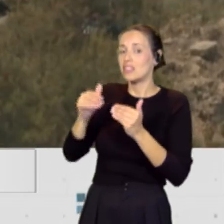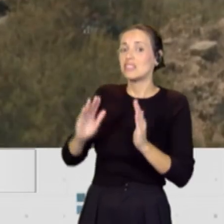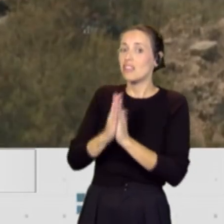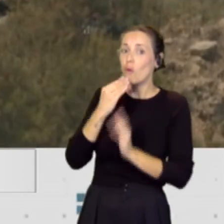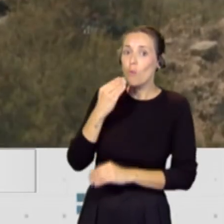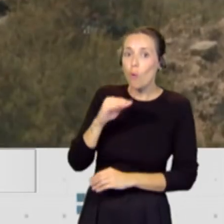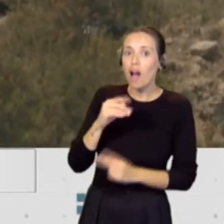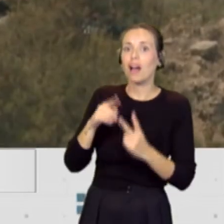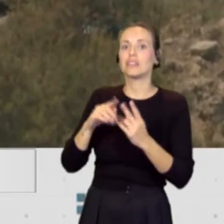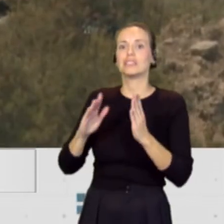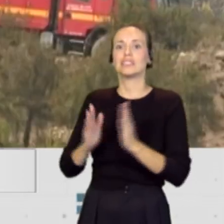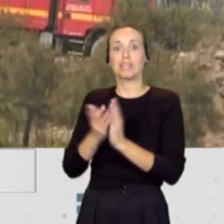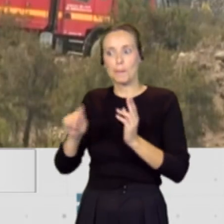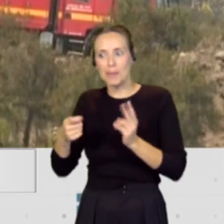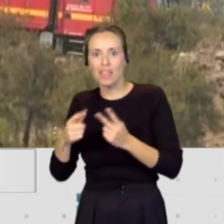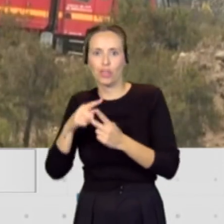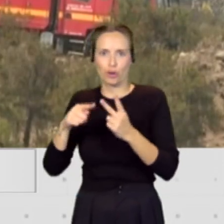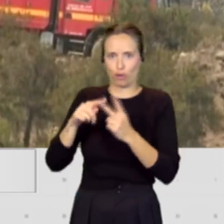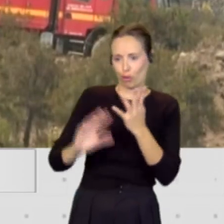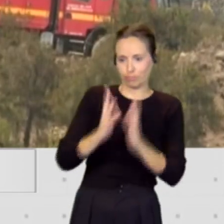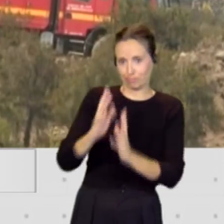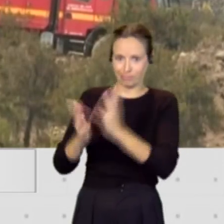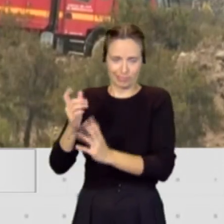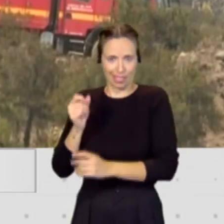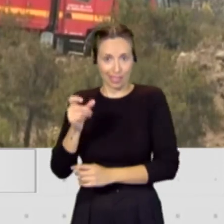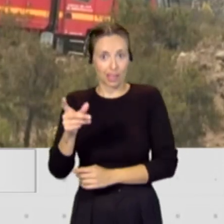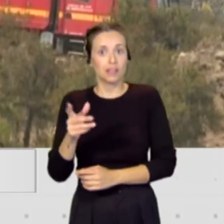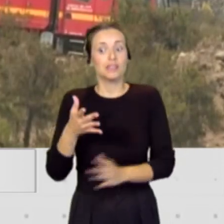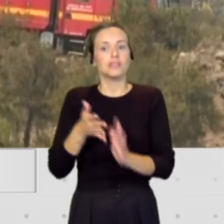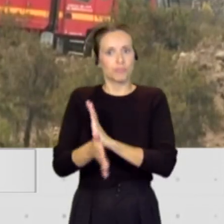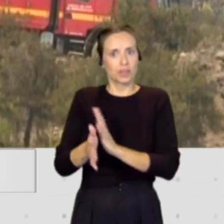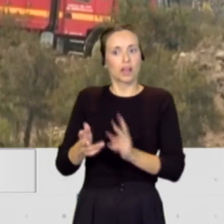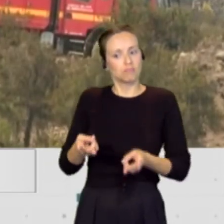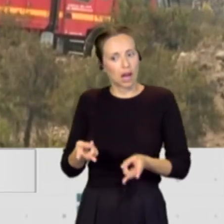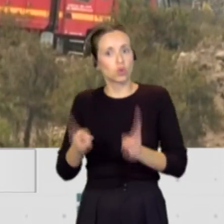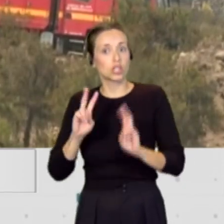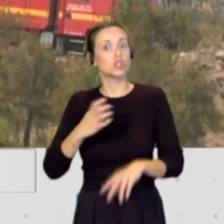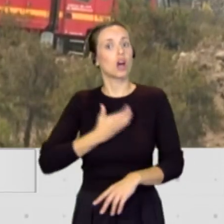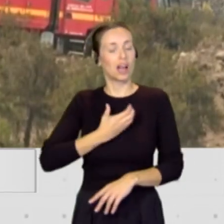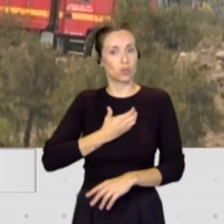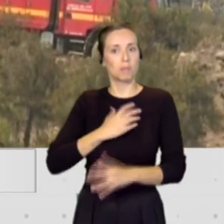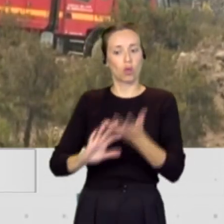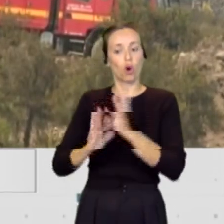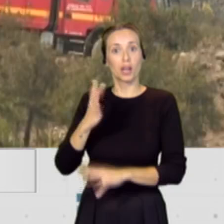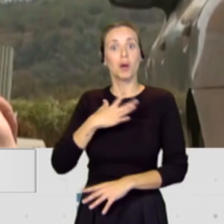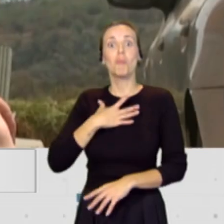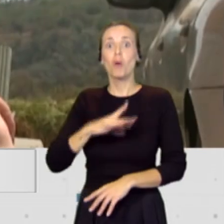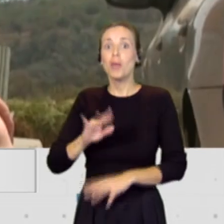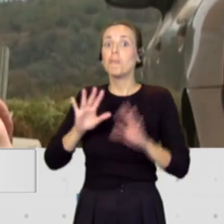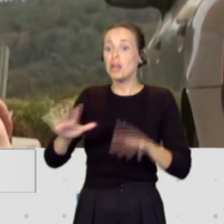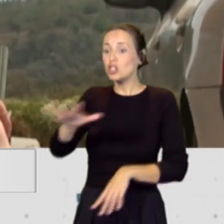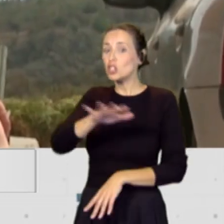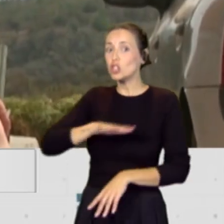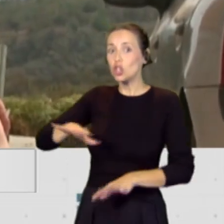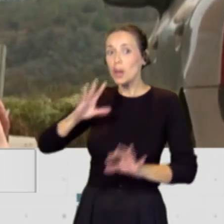acerca San Pedro, de manera que, bueno, las hogueras se pueden hacer con la autorización de los ayuntamientos, pero nunca dentro de la zona de riesgo de